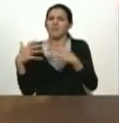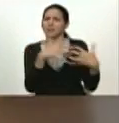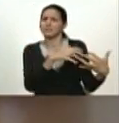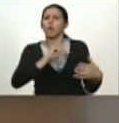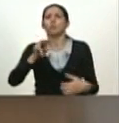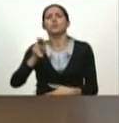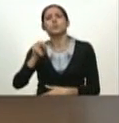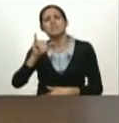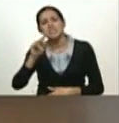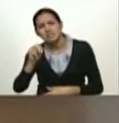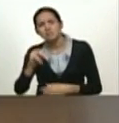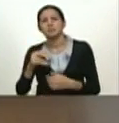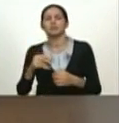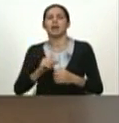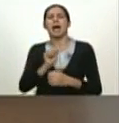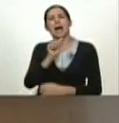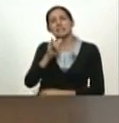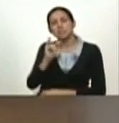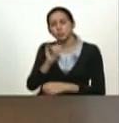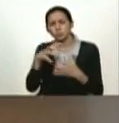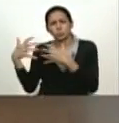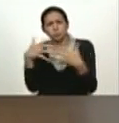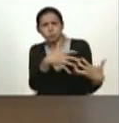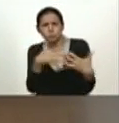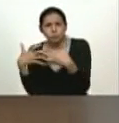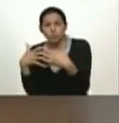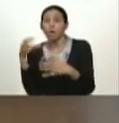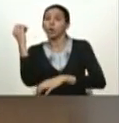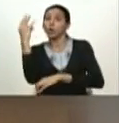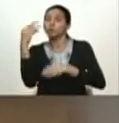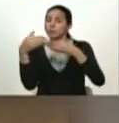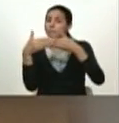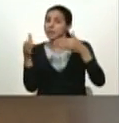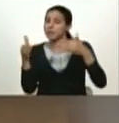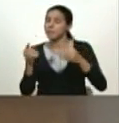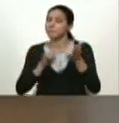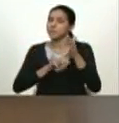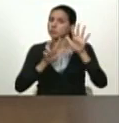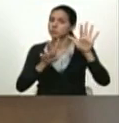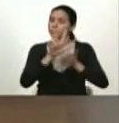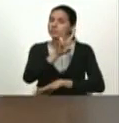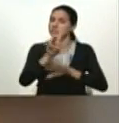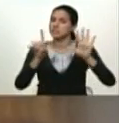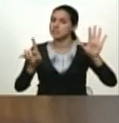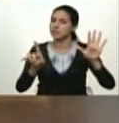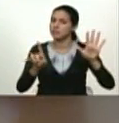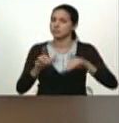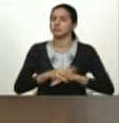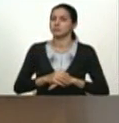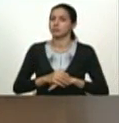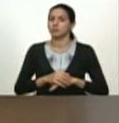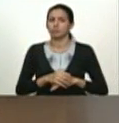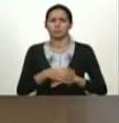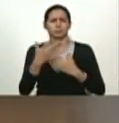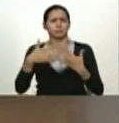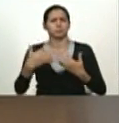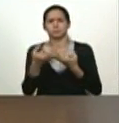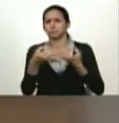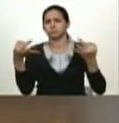Ayacucho en el 24 y el Congreso de Panamá en 1826 la epopeya bolivariana de ahí venimos nosotros